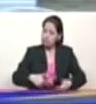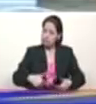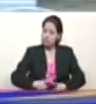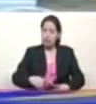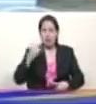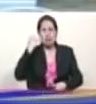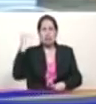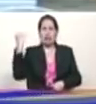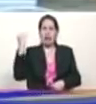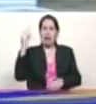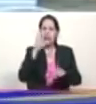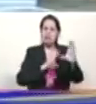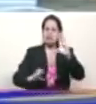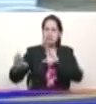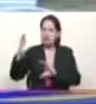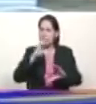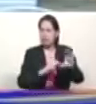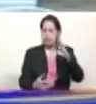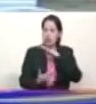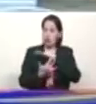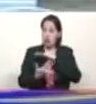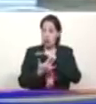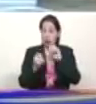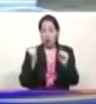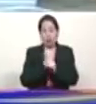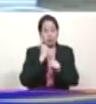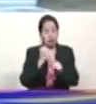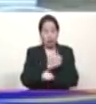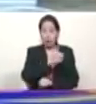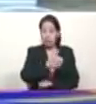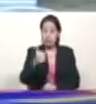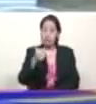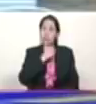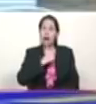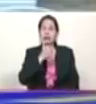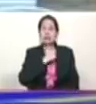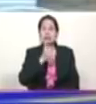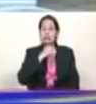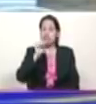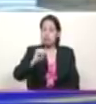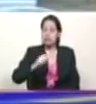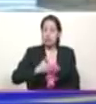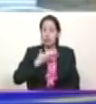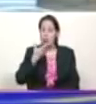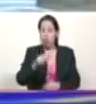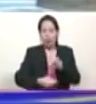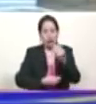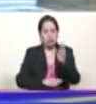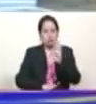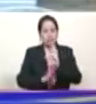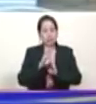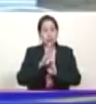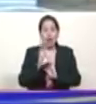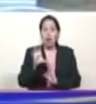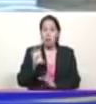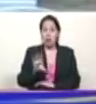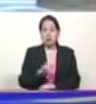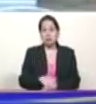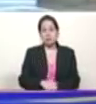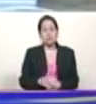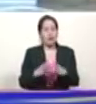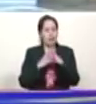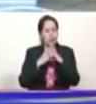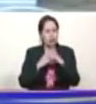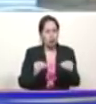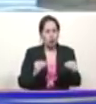con la ciencia, con la tecnología, y con el trabajo perseverante, sí se puede llevar adelante al país en todos los